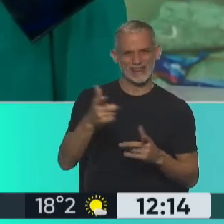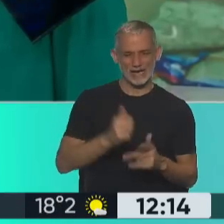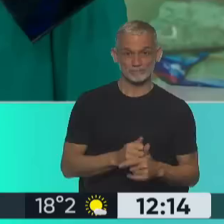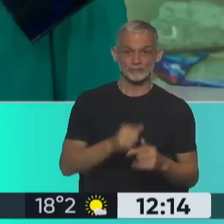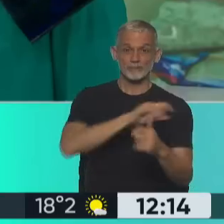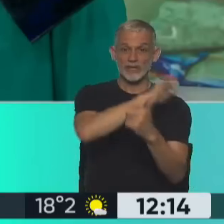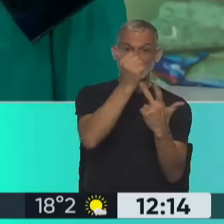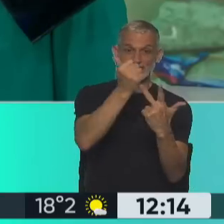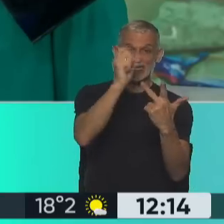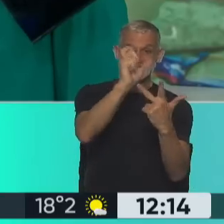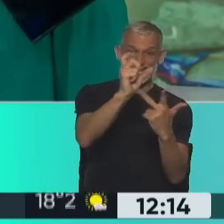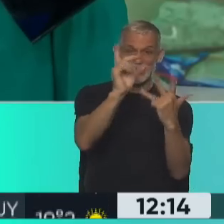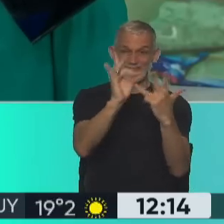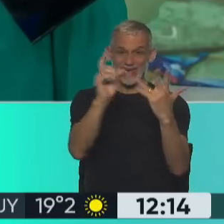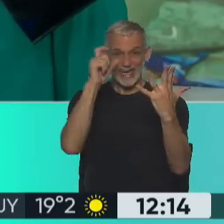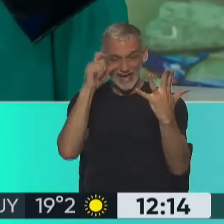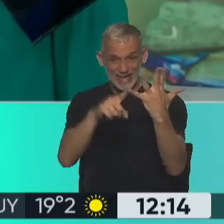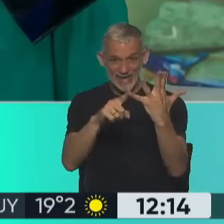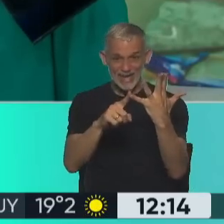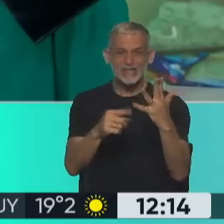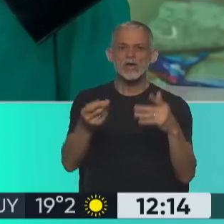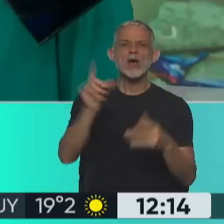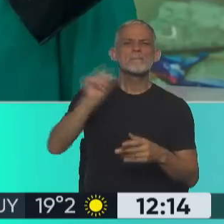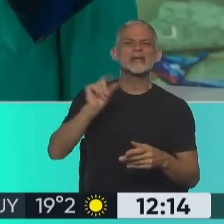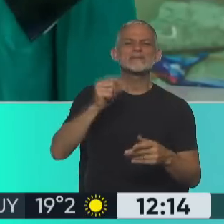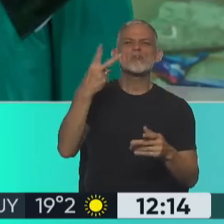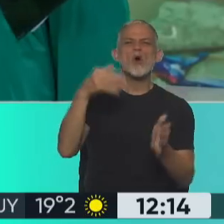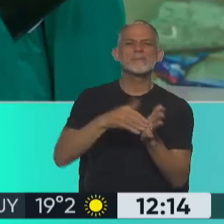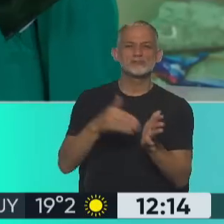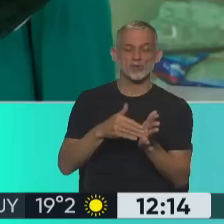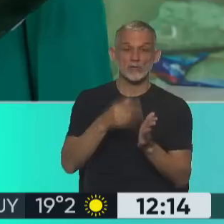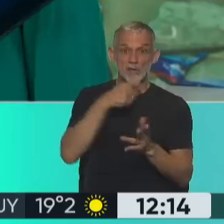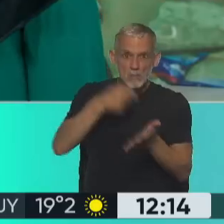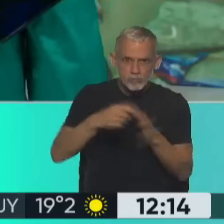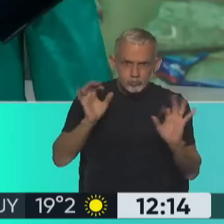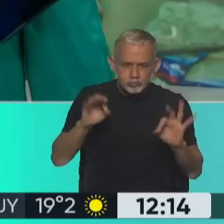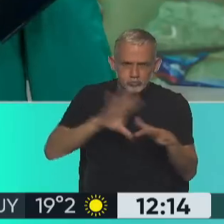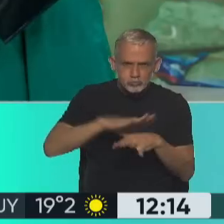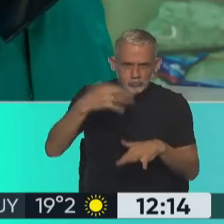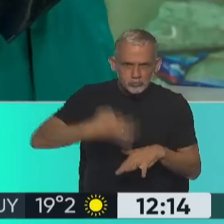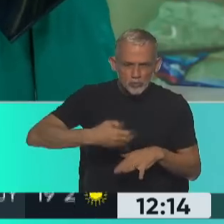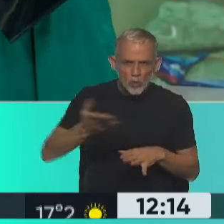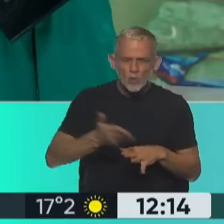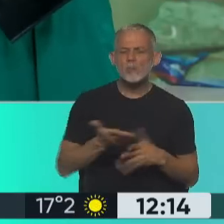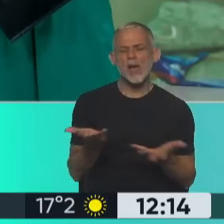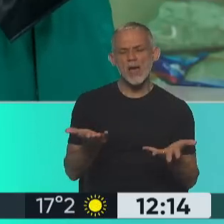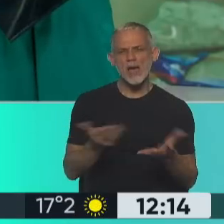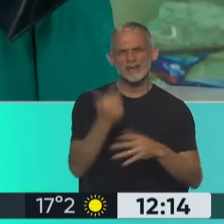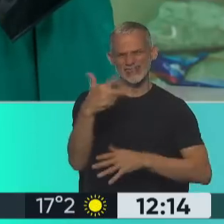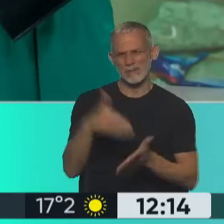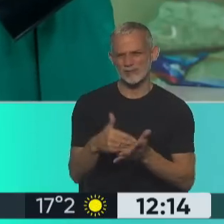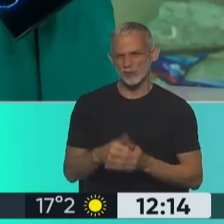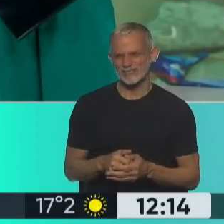categoría C, D y E, puede sacar hasta dos millones, pero si fue buen pagador del Fogar, premiálo hasta tres